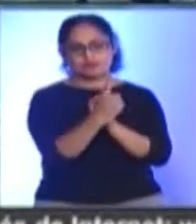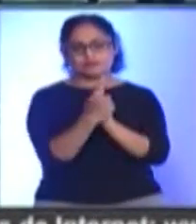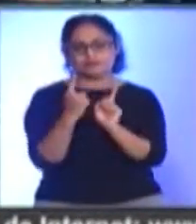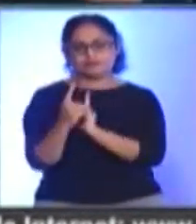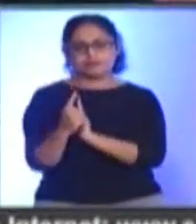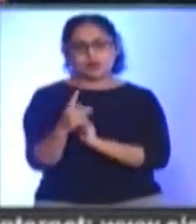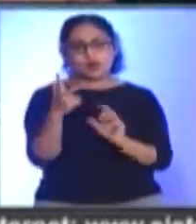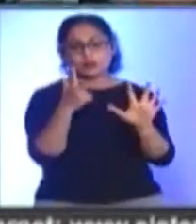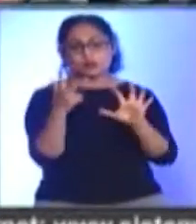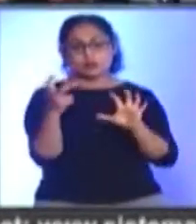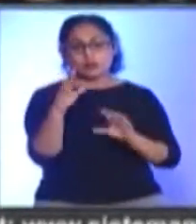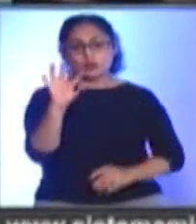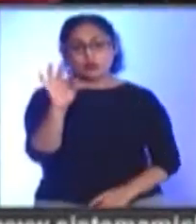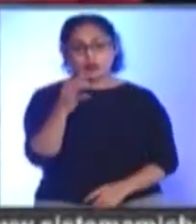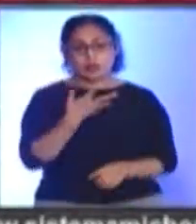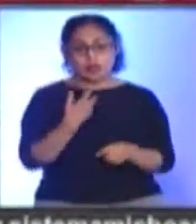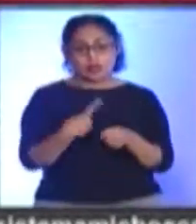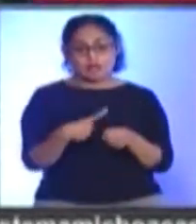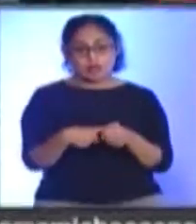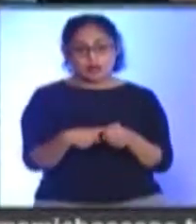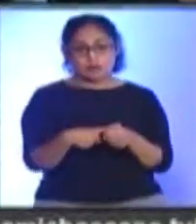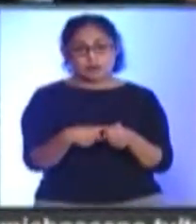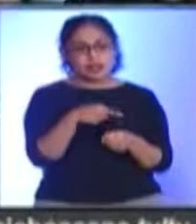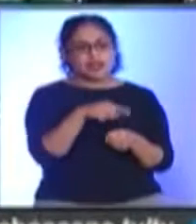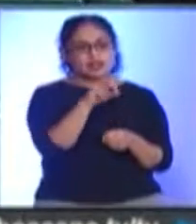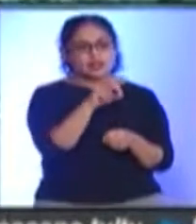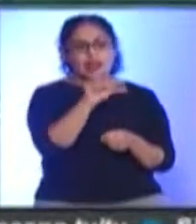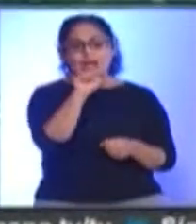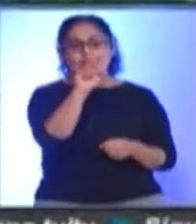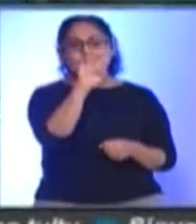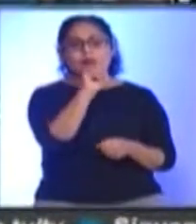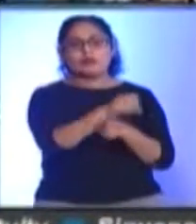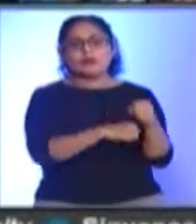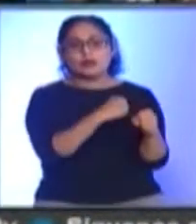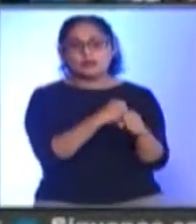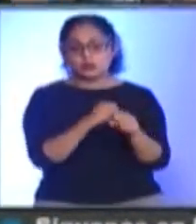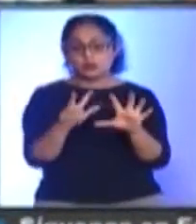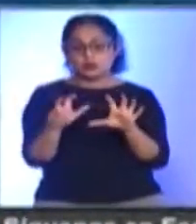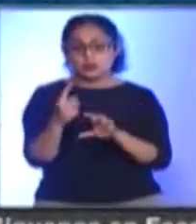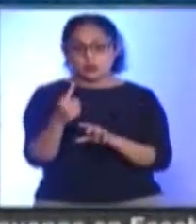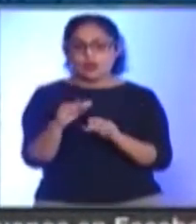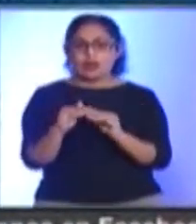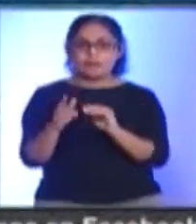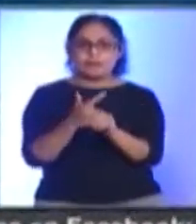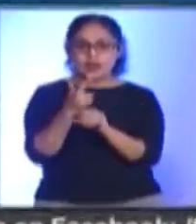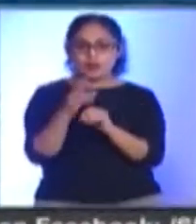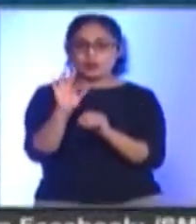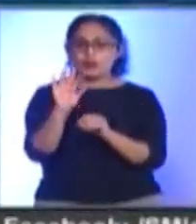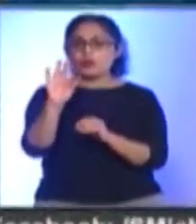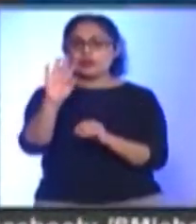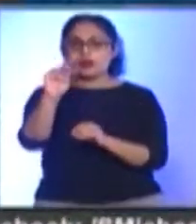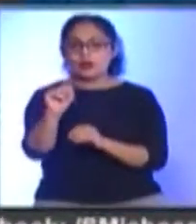Ochocientos cuarenta de los casos confirmados Corresponden a población De treinta a treinta y nueve años Ochocientos uno adultos de cuarenta a cuarenta y nueve